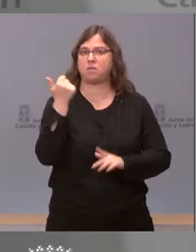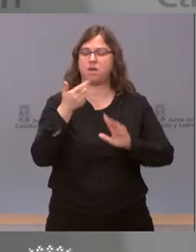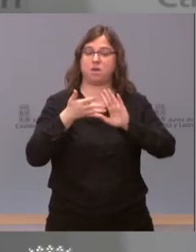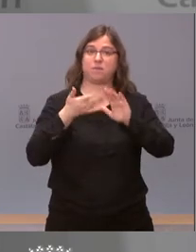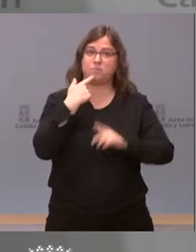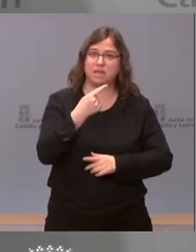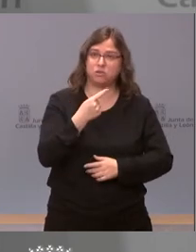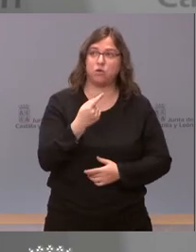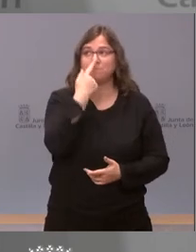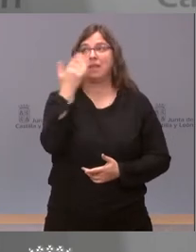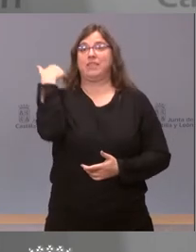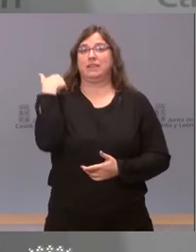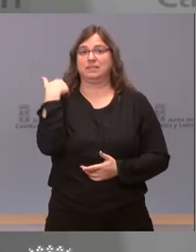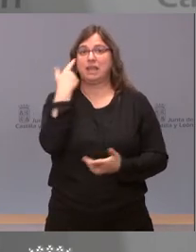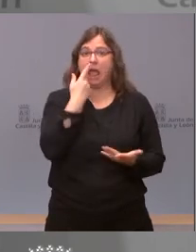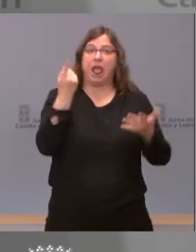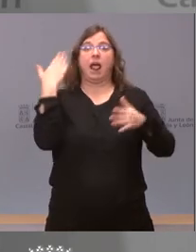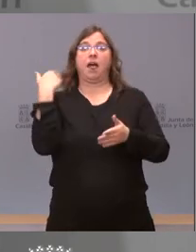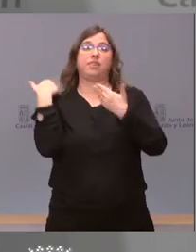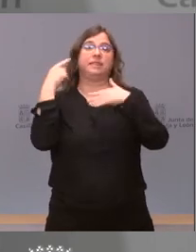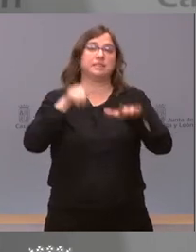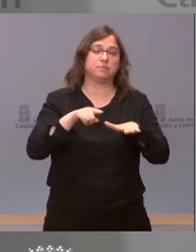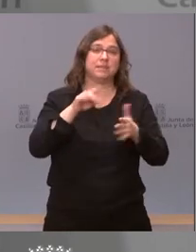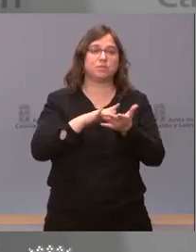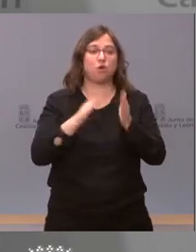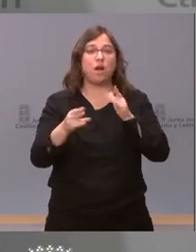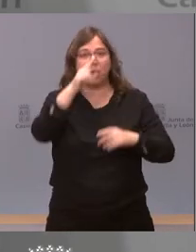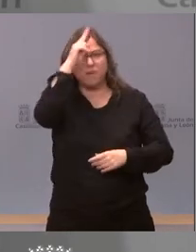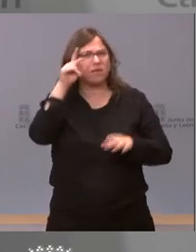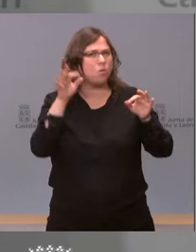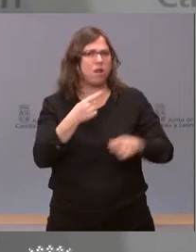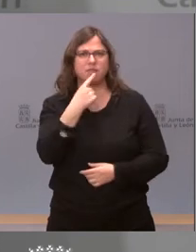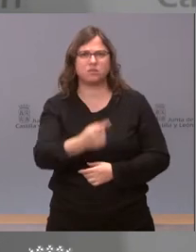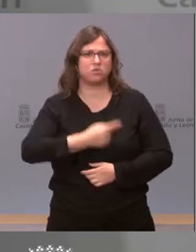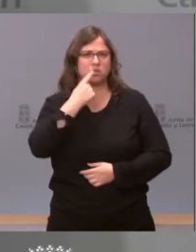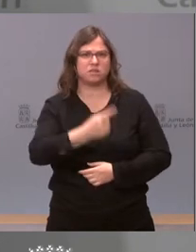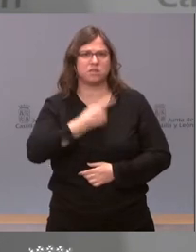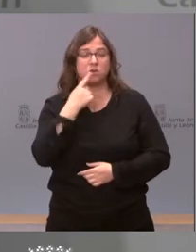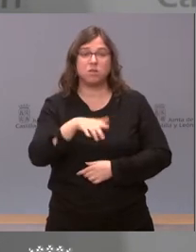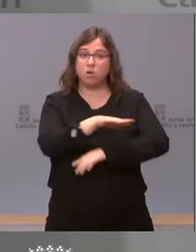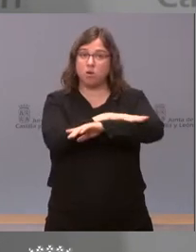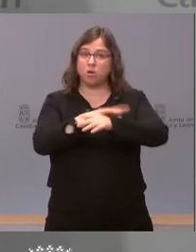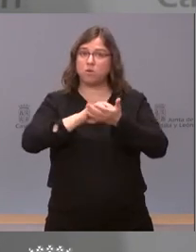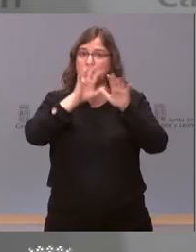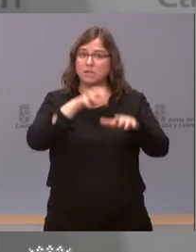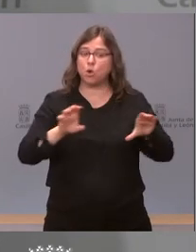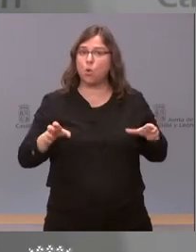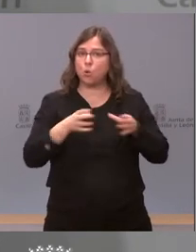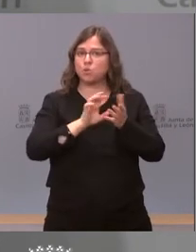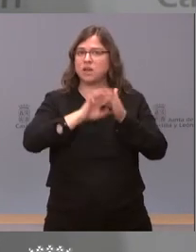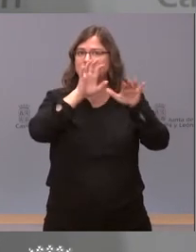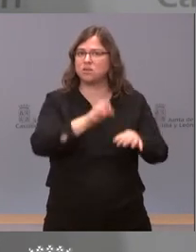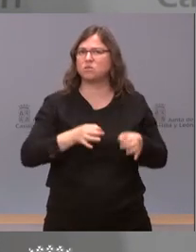ayer y hace seis meses y cuando ocurrió lo que ocurrió en Madrid y en todas las ocasiones. Este gobierno siempre, el gobierno de la Junta siempre